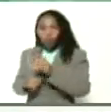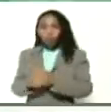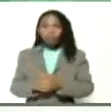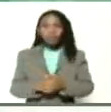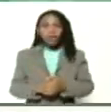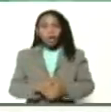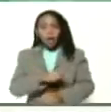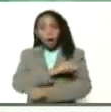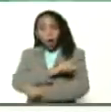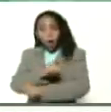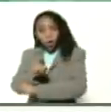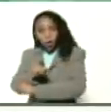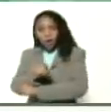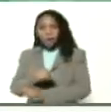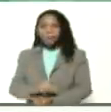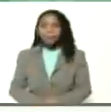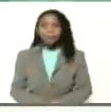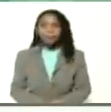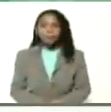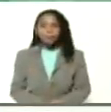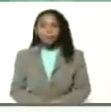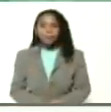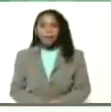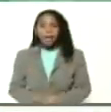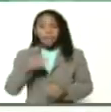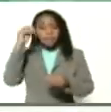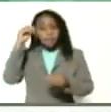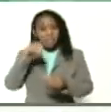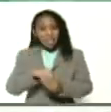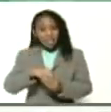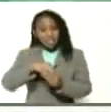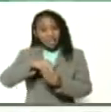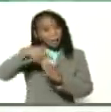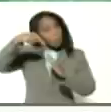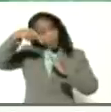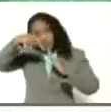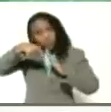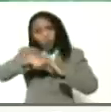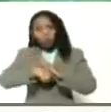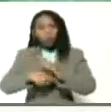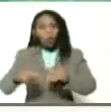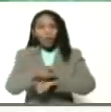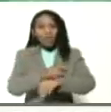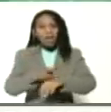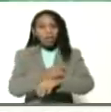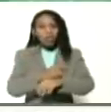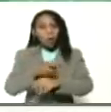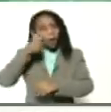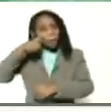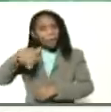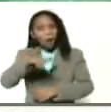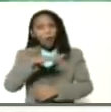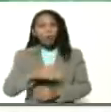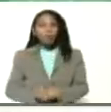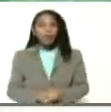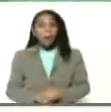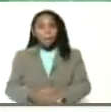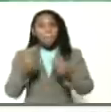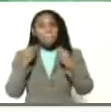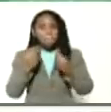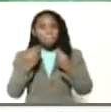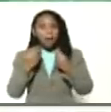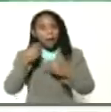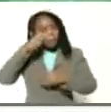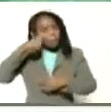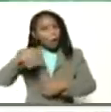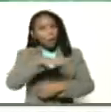las órdenes, de meterse a fondo, a gobernar junto al pueblo, con el pueblo, para el pueblo,